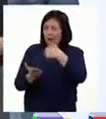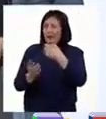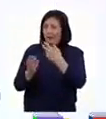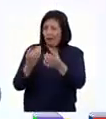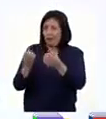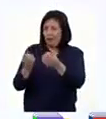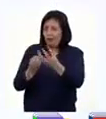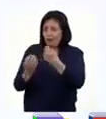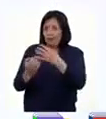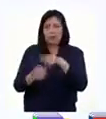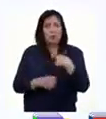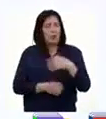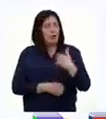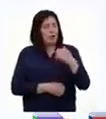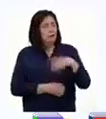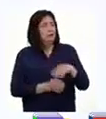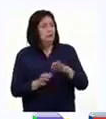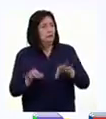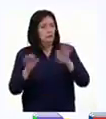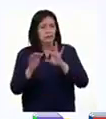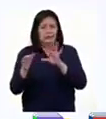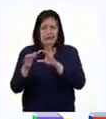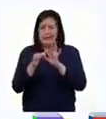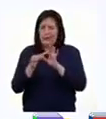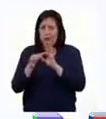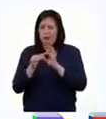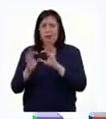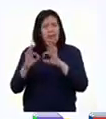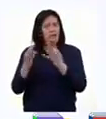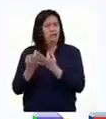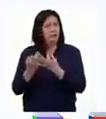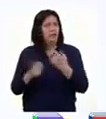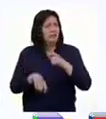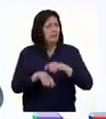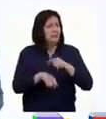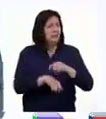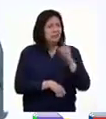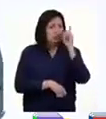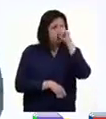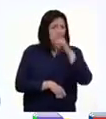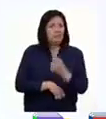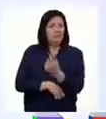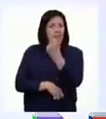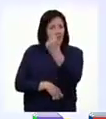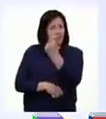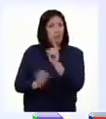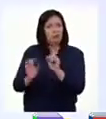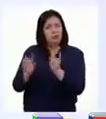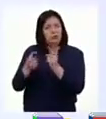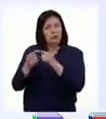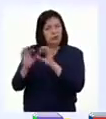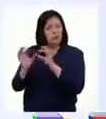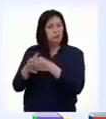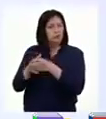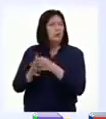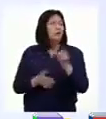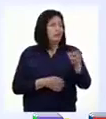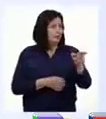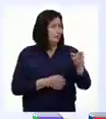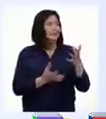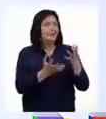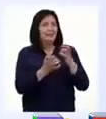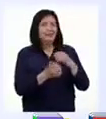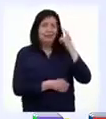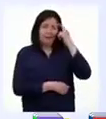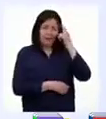experiencia. Qué importante es que la familia se una en momentos que pueden ser difíciles para uno de sus miembros. Justamente sobre eso